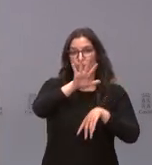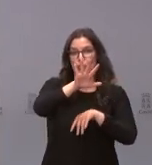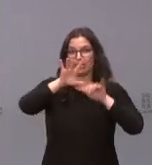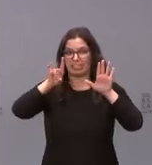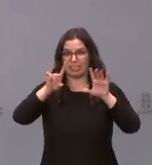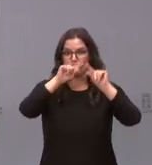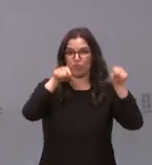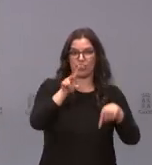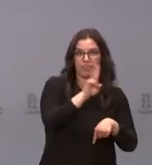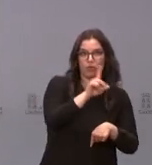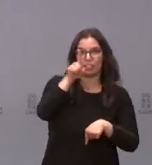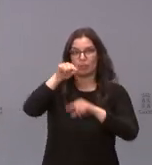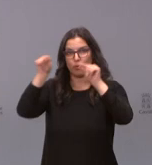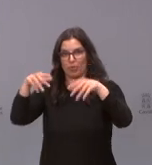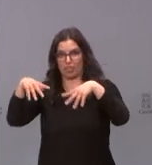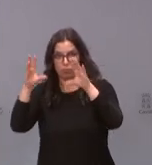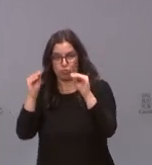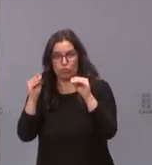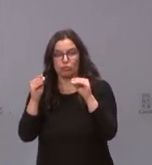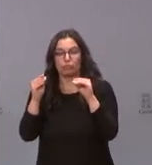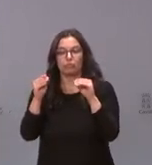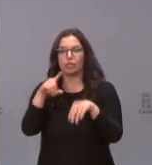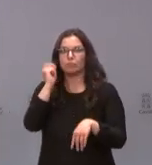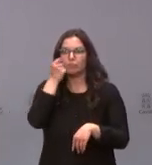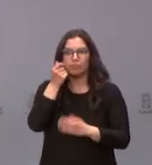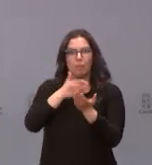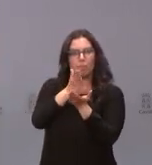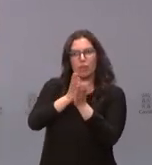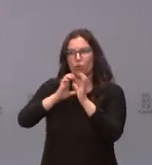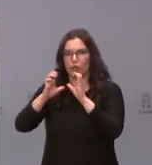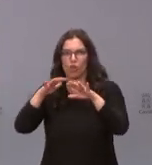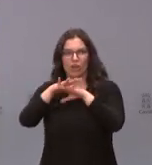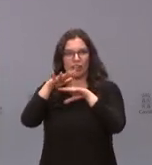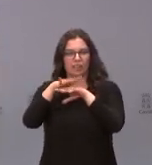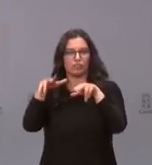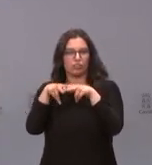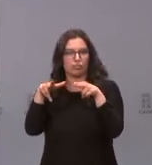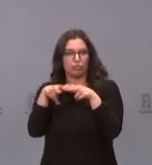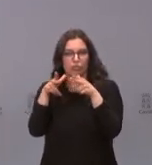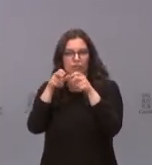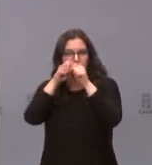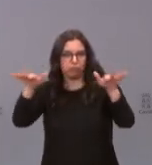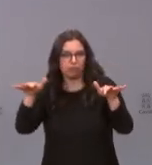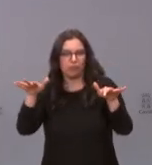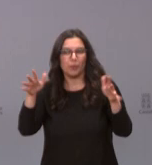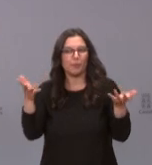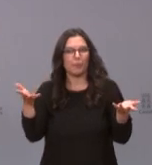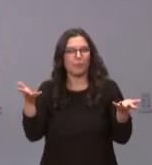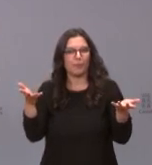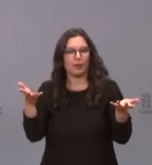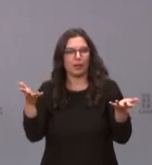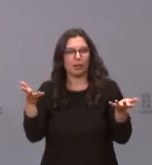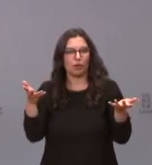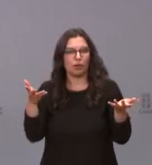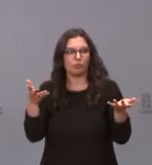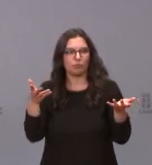Burgos. Se ha conocido esta decisión a través de los medios de comunicación, las redes. ¿Por qué no se ha utilizado otra vía?